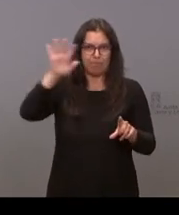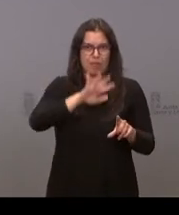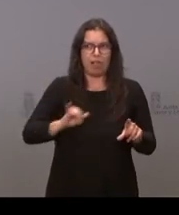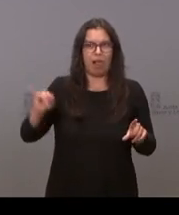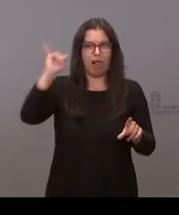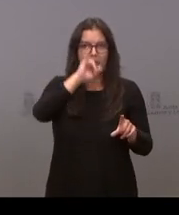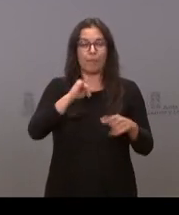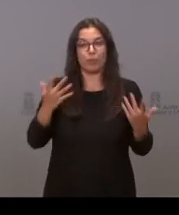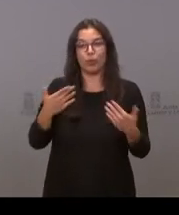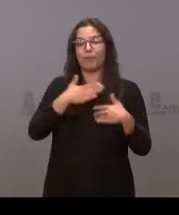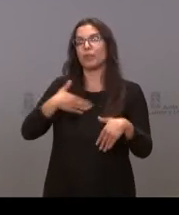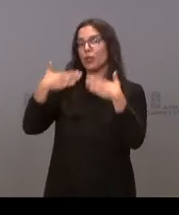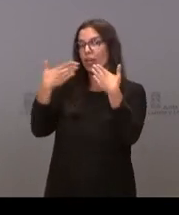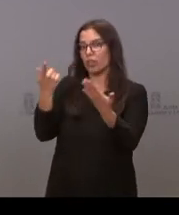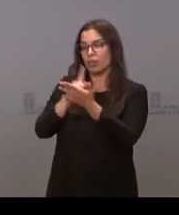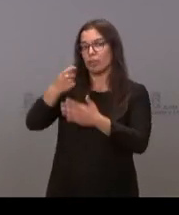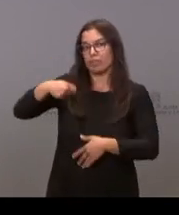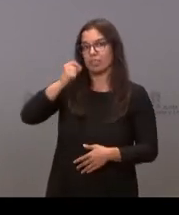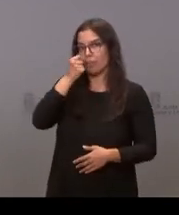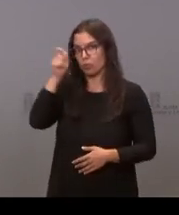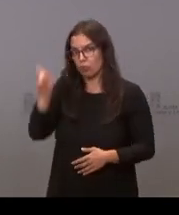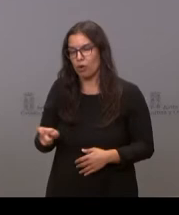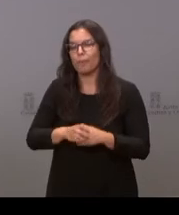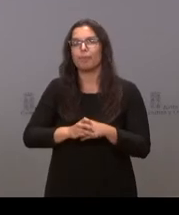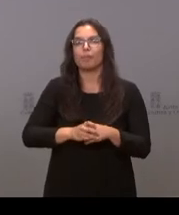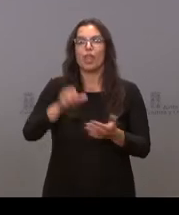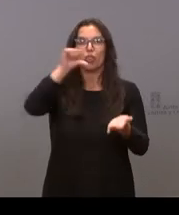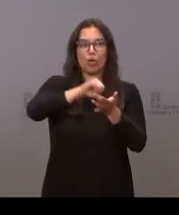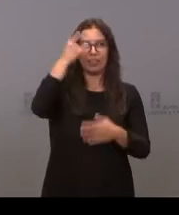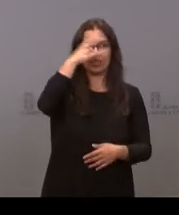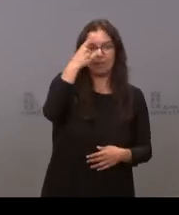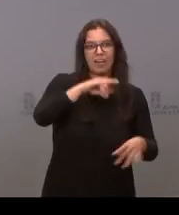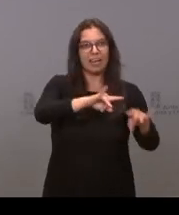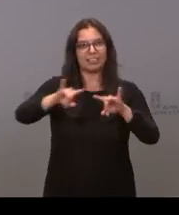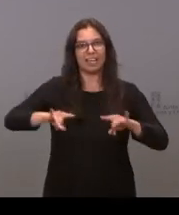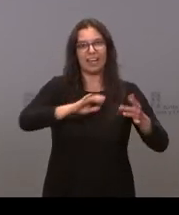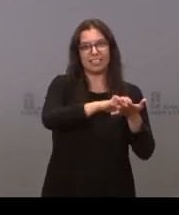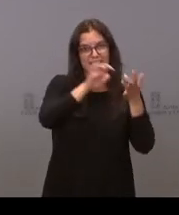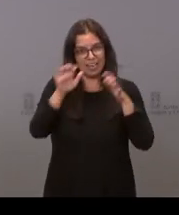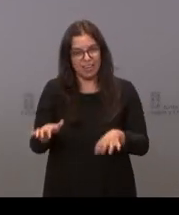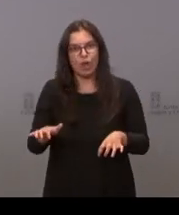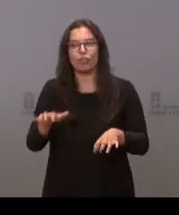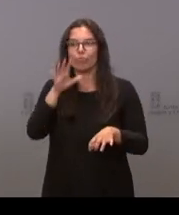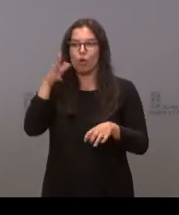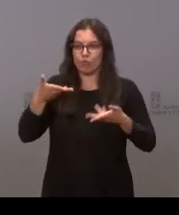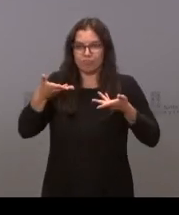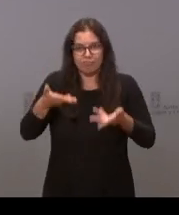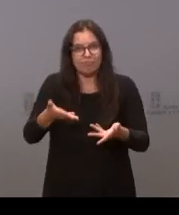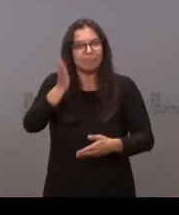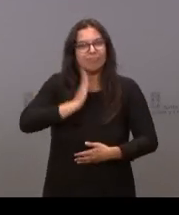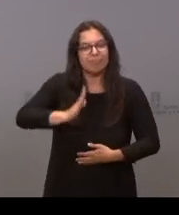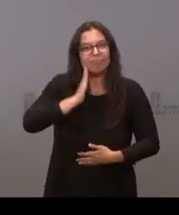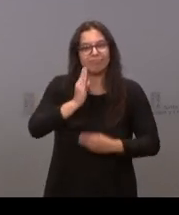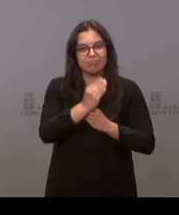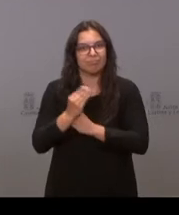quiero agradecer de nuevo al presidente Mañueco, a la ciudad de Salamanca, a esta tierra de Castilla y León, la acogida, la hospitalidad, el que